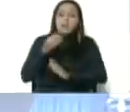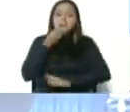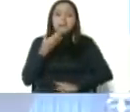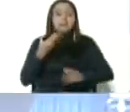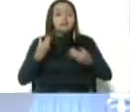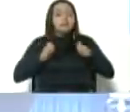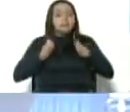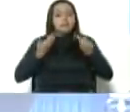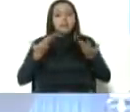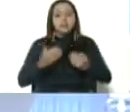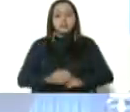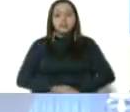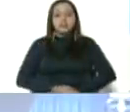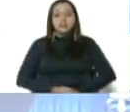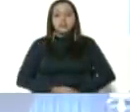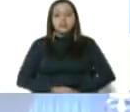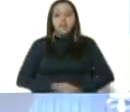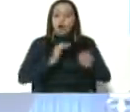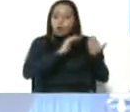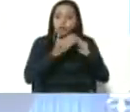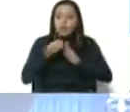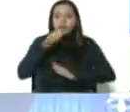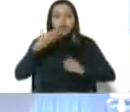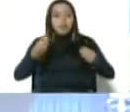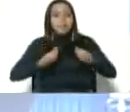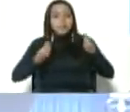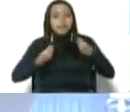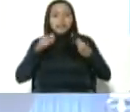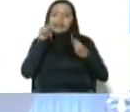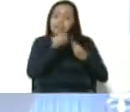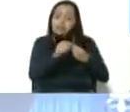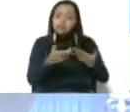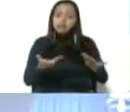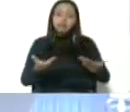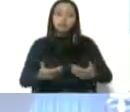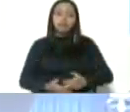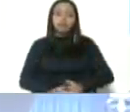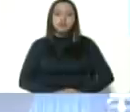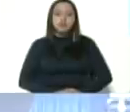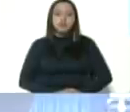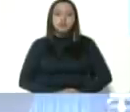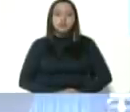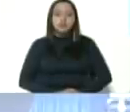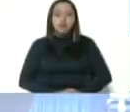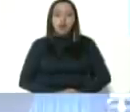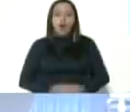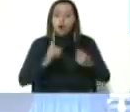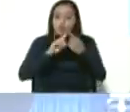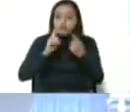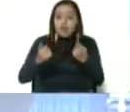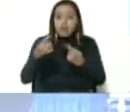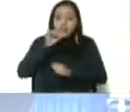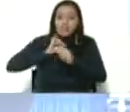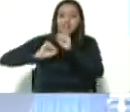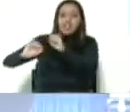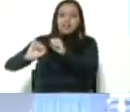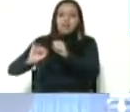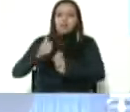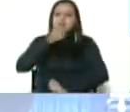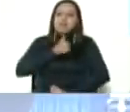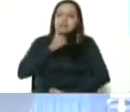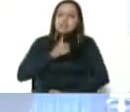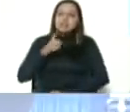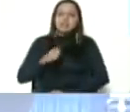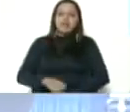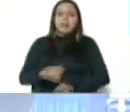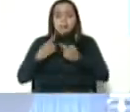viviendo, la comuna del vivir viviendo, para eso es, por un lado luchamos, nos defendemos, resistimos, pero por otro